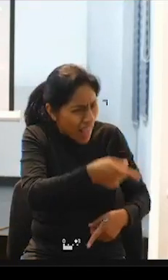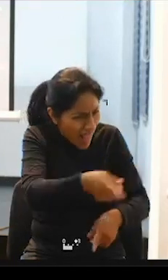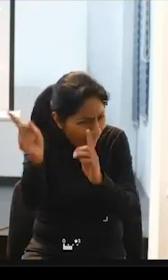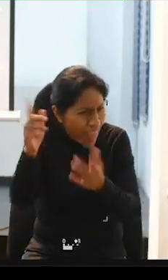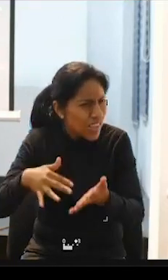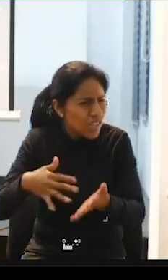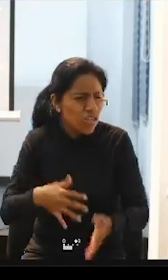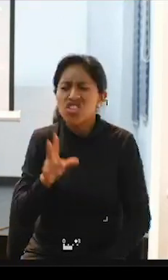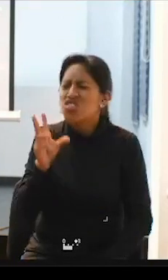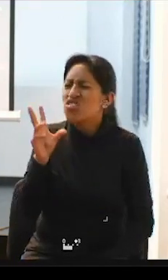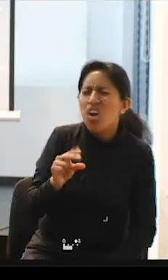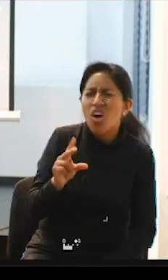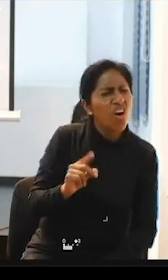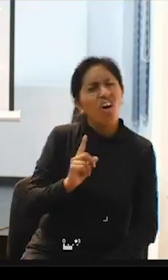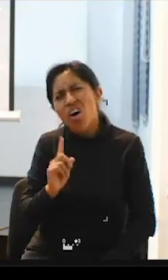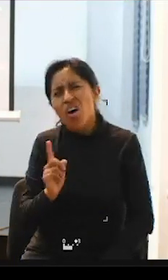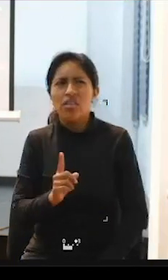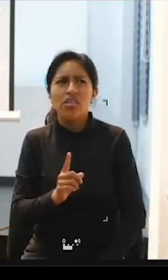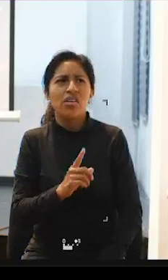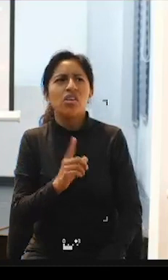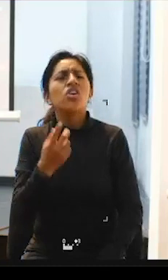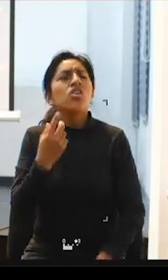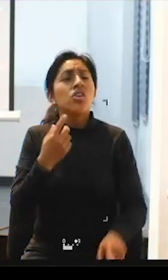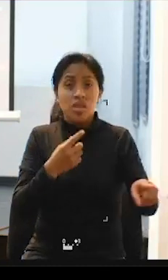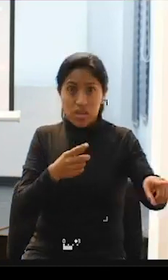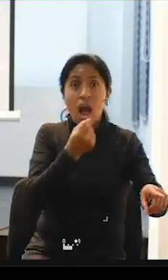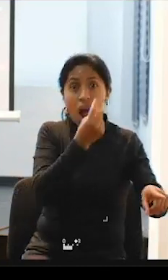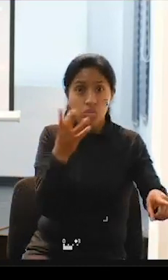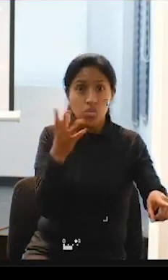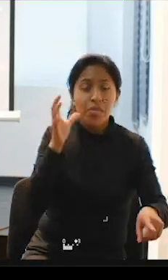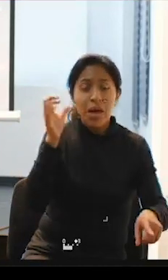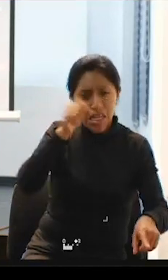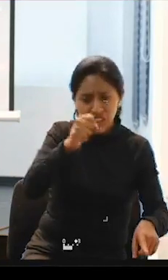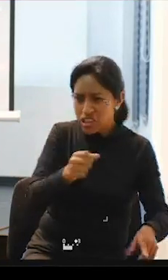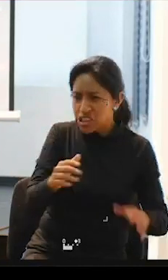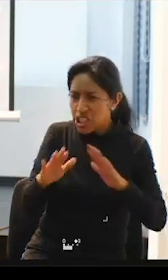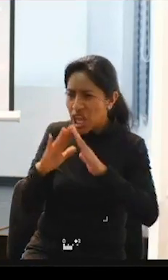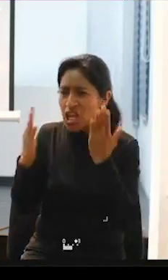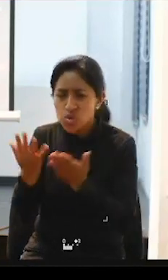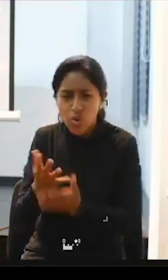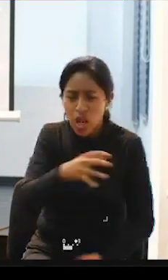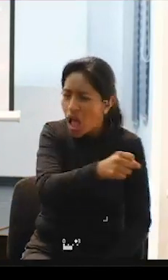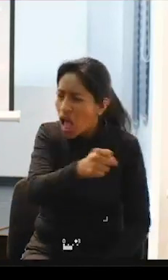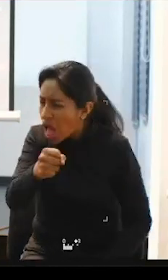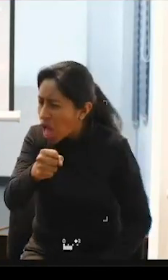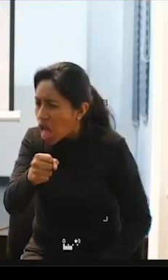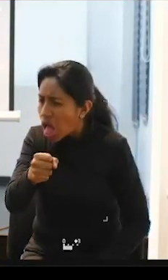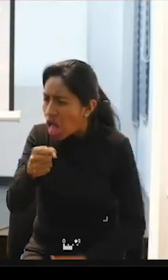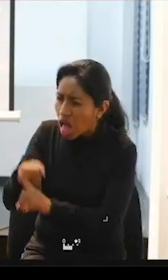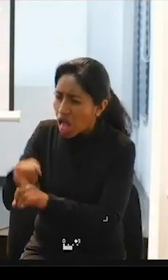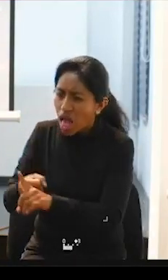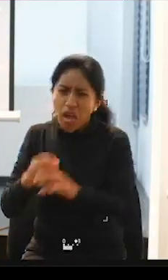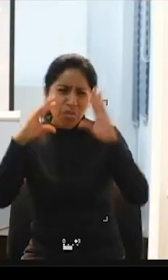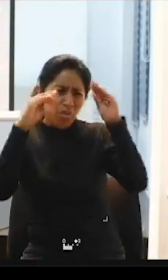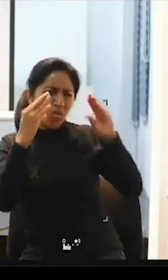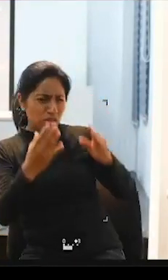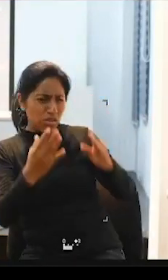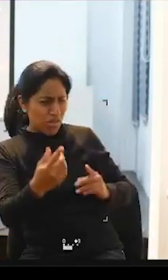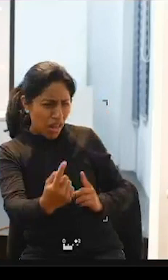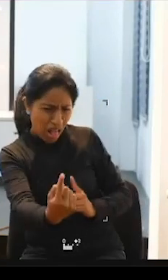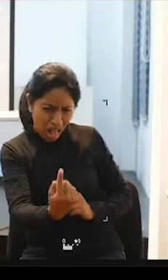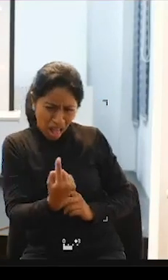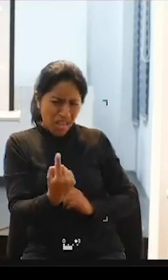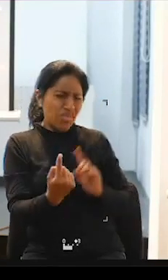poco nos han ido contando ellos dicen hemos luchado hemos querido meterlos pero no nos han dejado la profesora misma se niega la